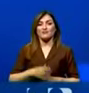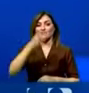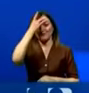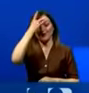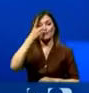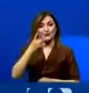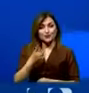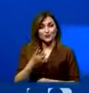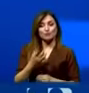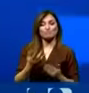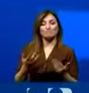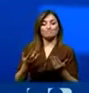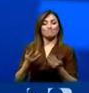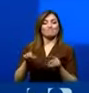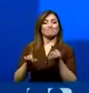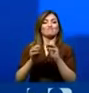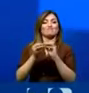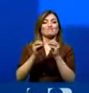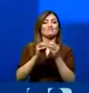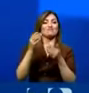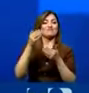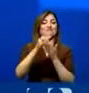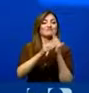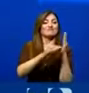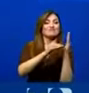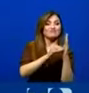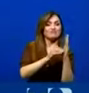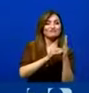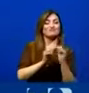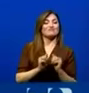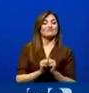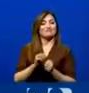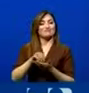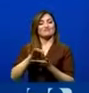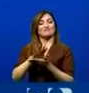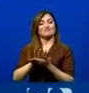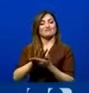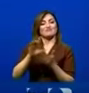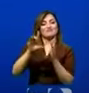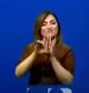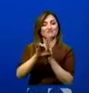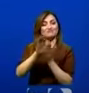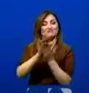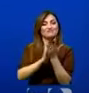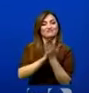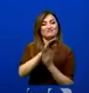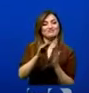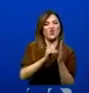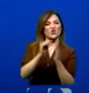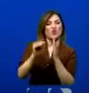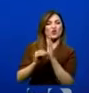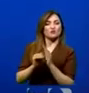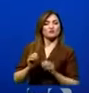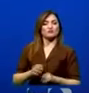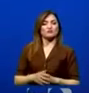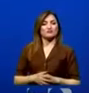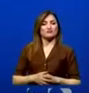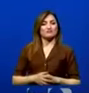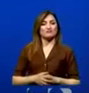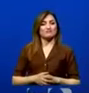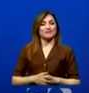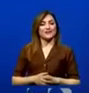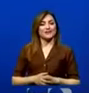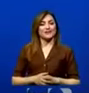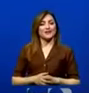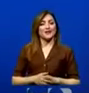Y sobre todo, aquellas bancadas que se oponen a la entrada en vigencia de este proyecto de ley y que es tan innecesario para que siete